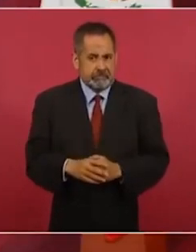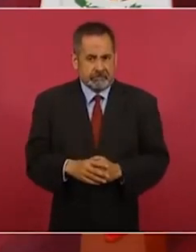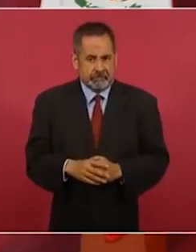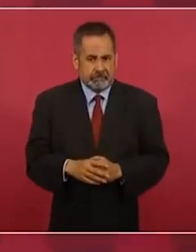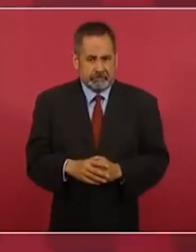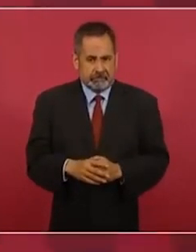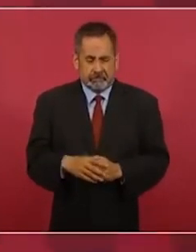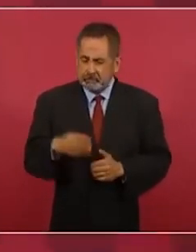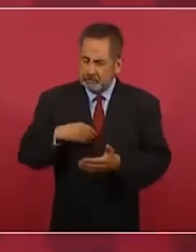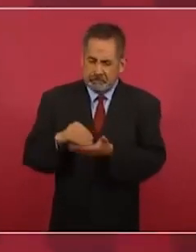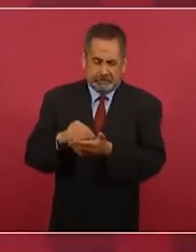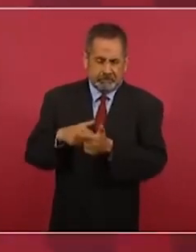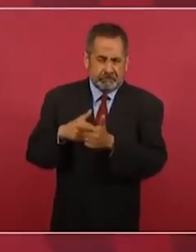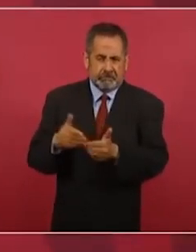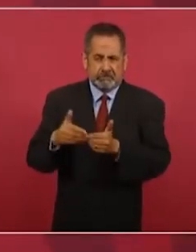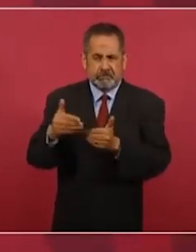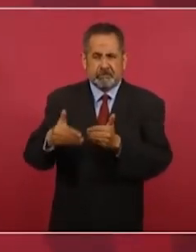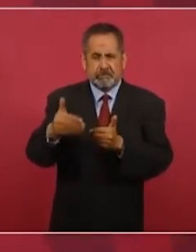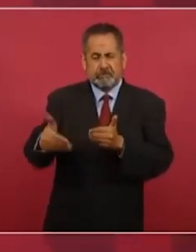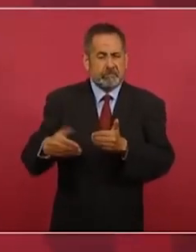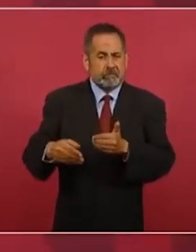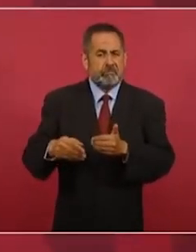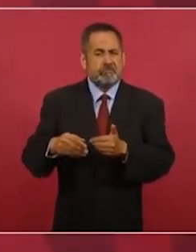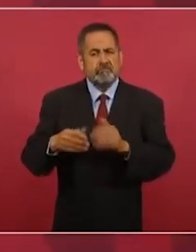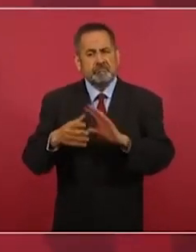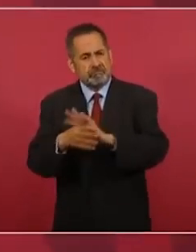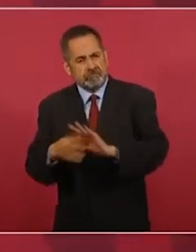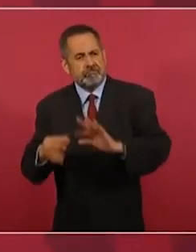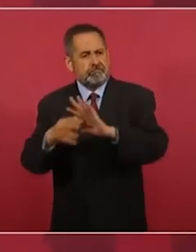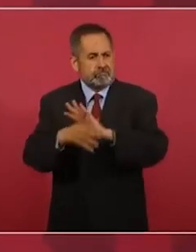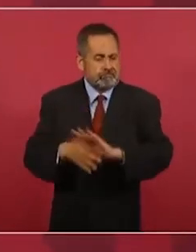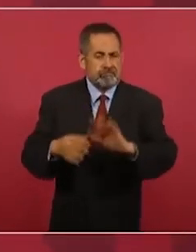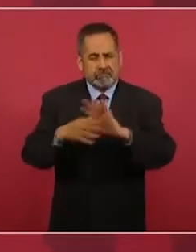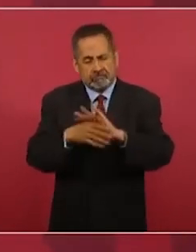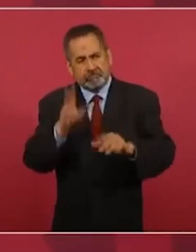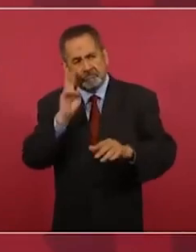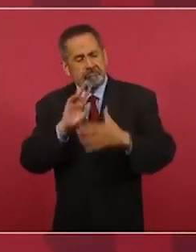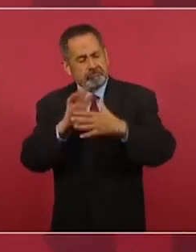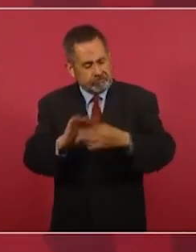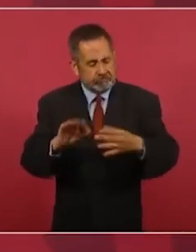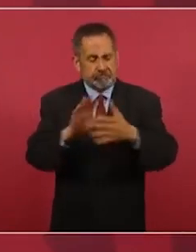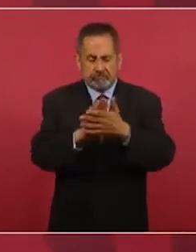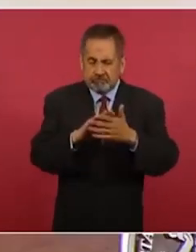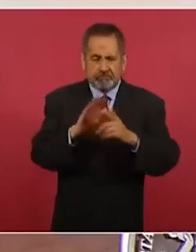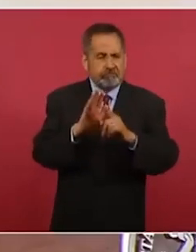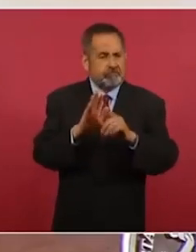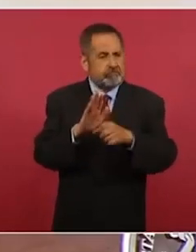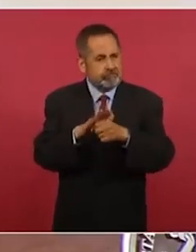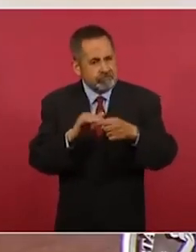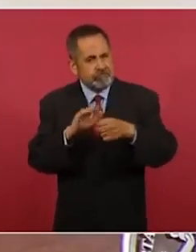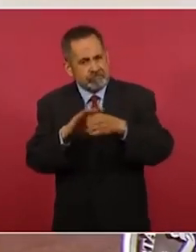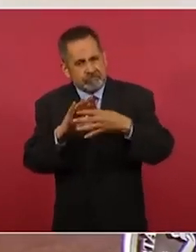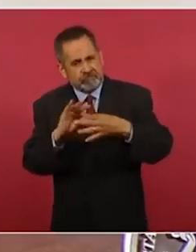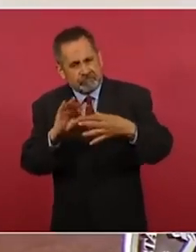vamos a seguir convenciendo, persuadiendo que no se excluya